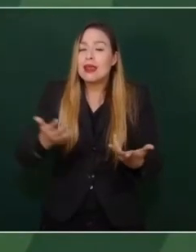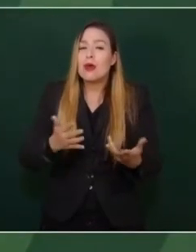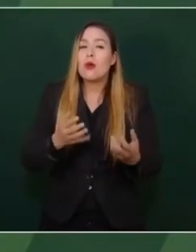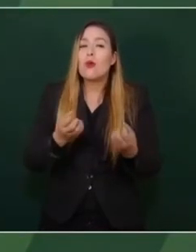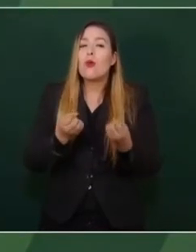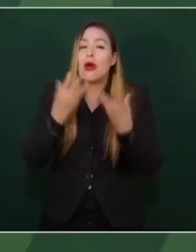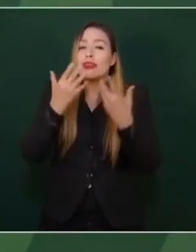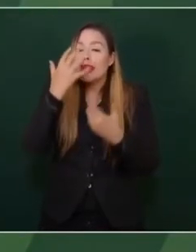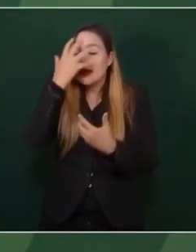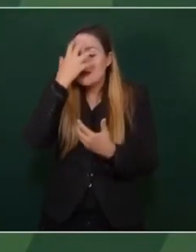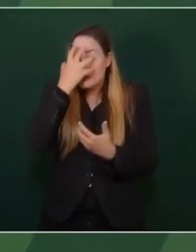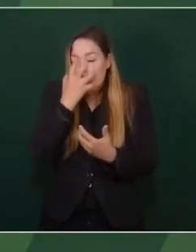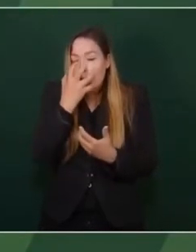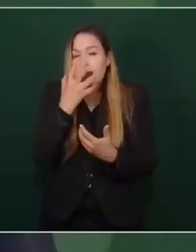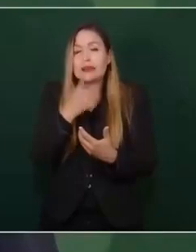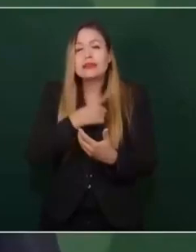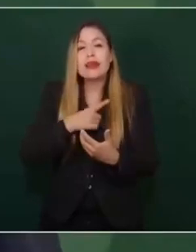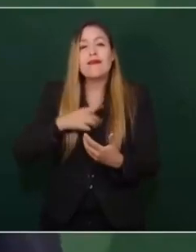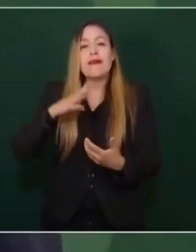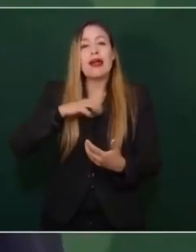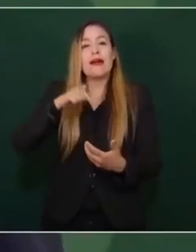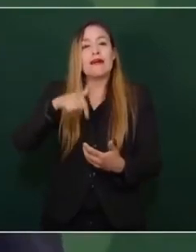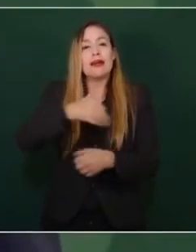que es hasta espiritista